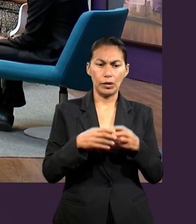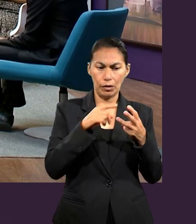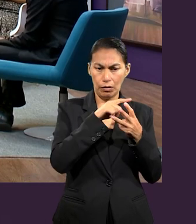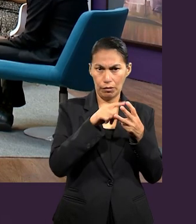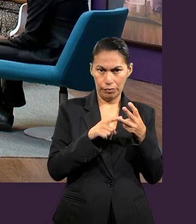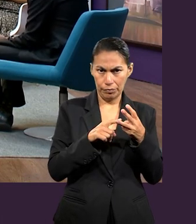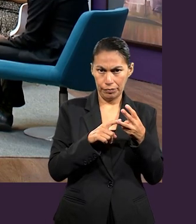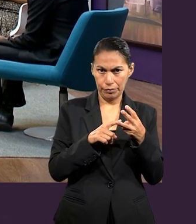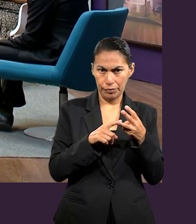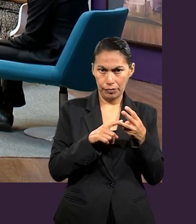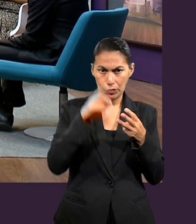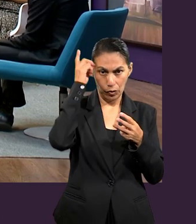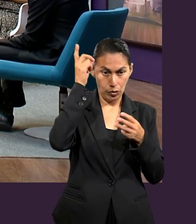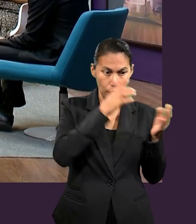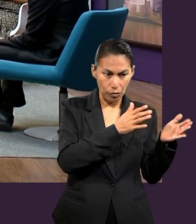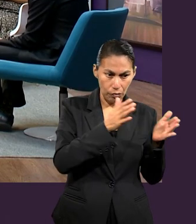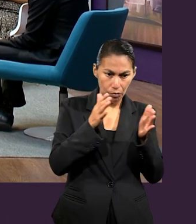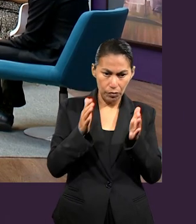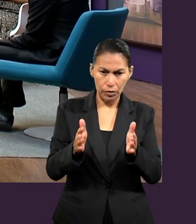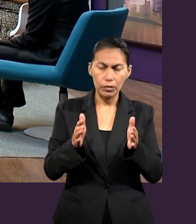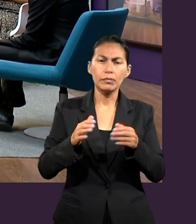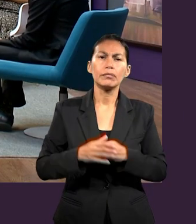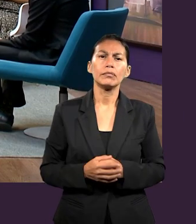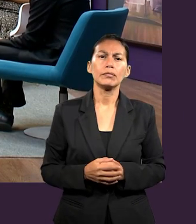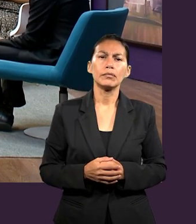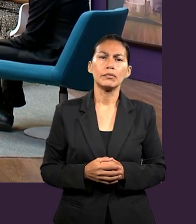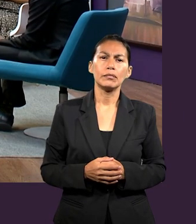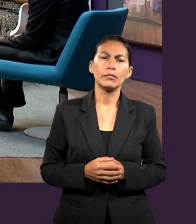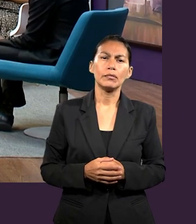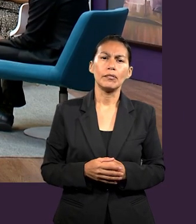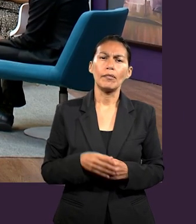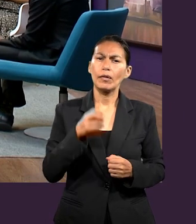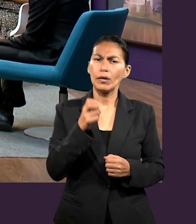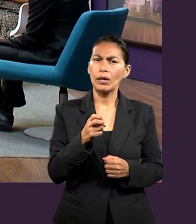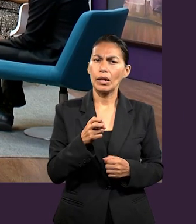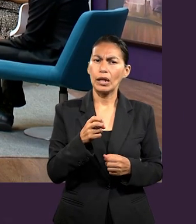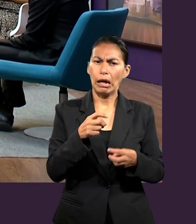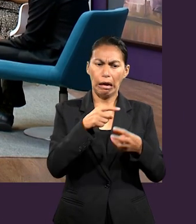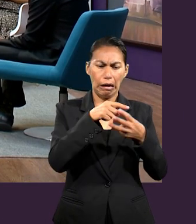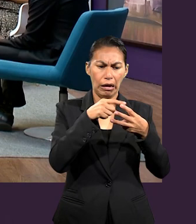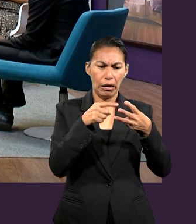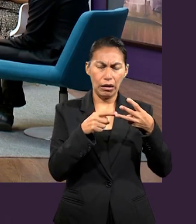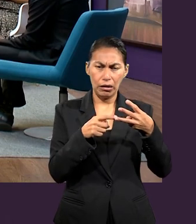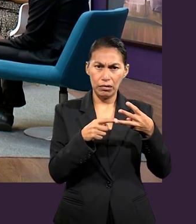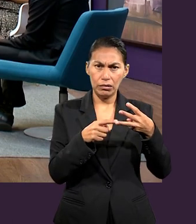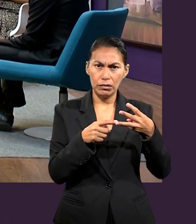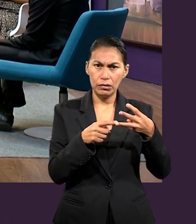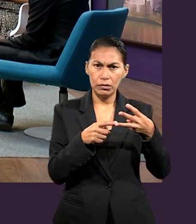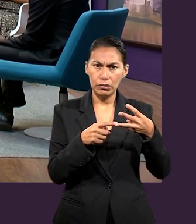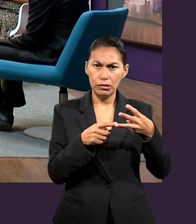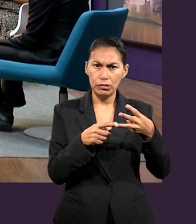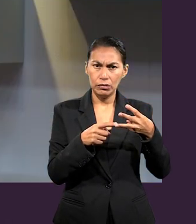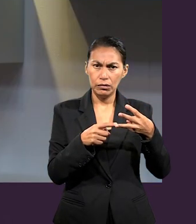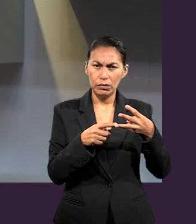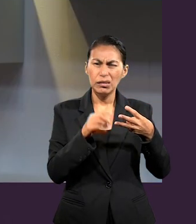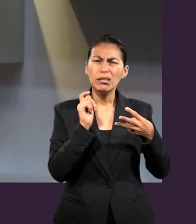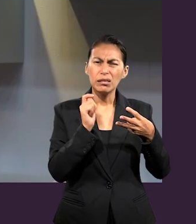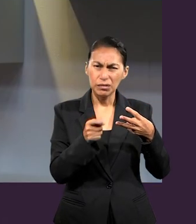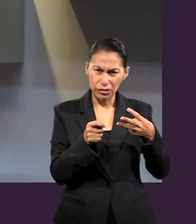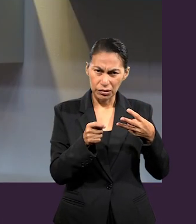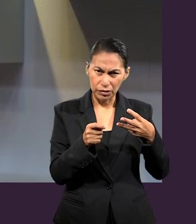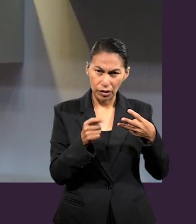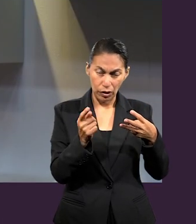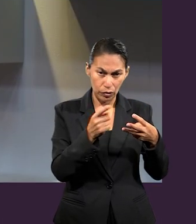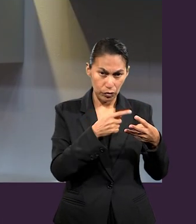tres etiquetas para el plan de Dios. Así nos lo dice la lección. Entonces, esas tres etiquetas son